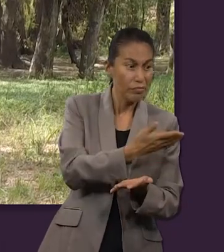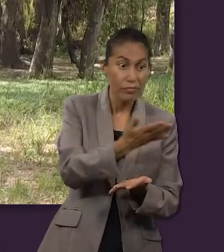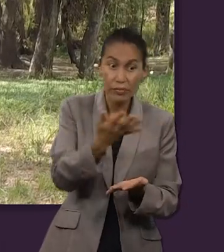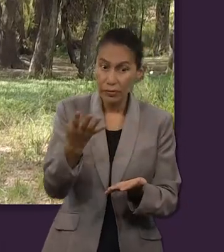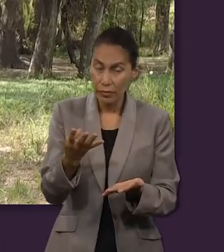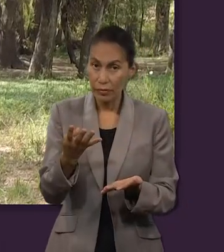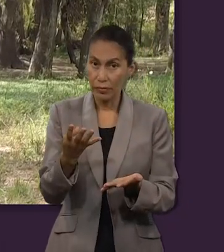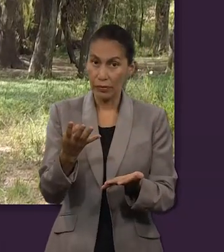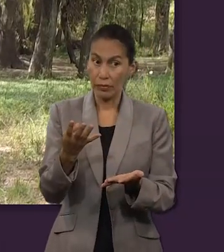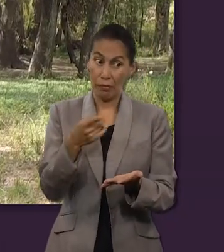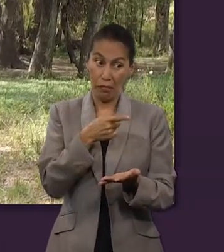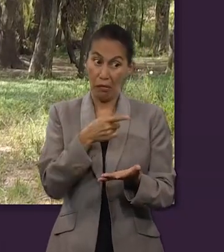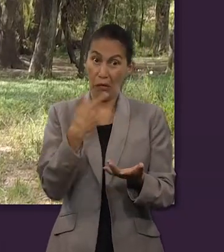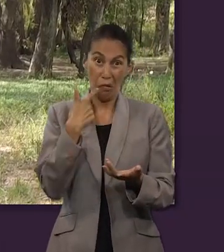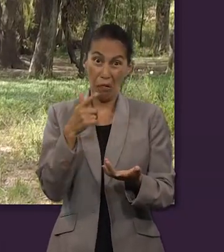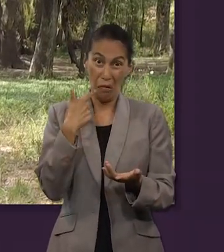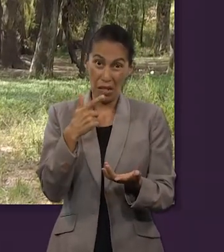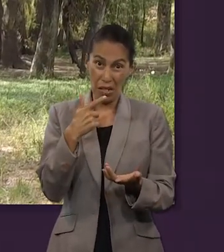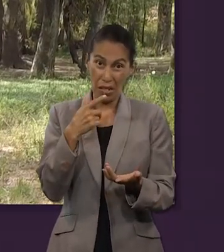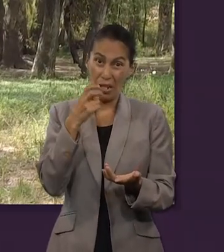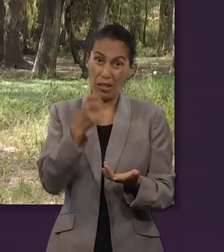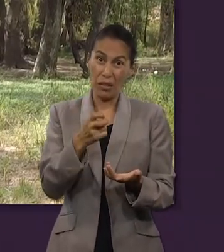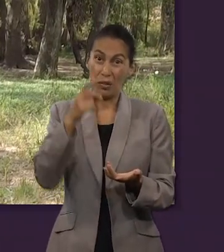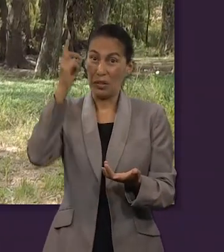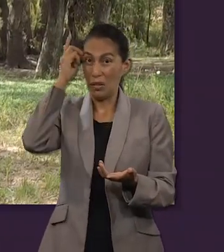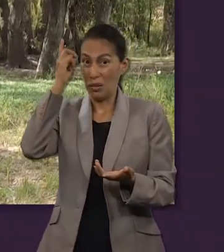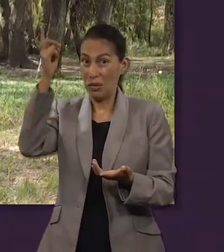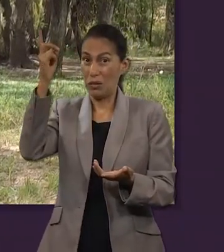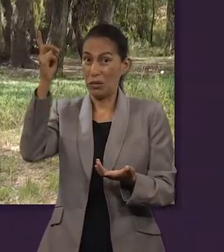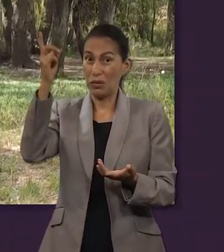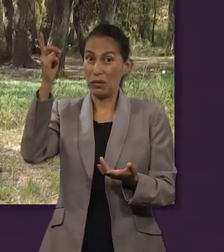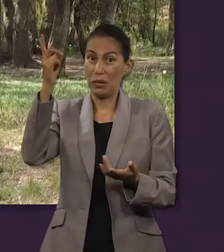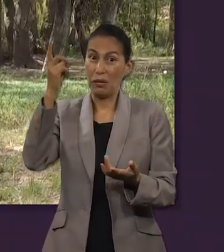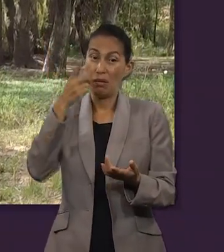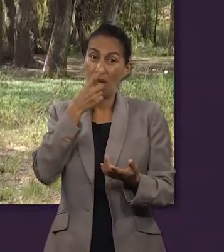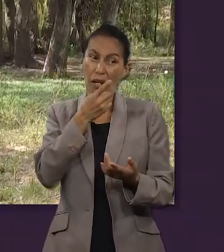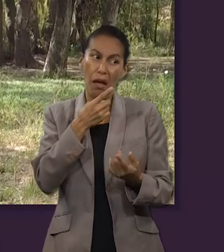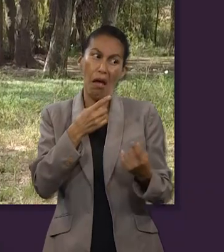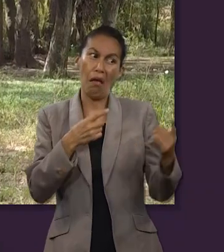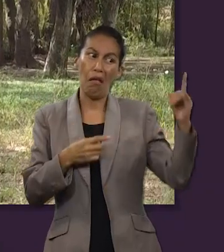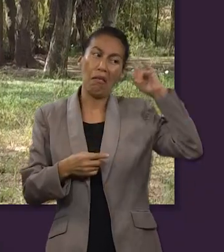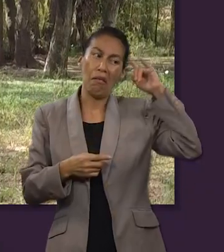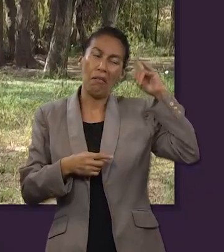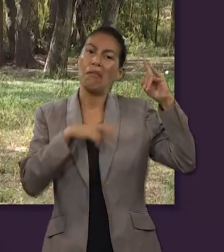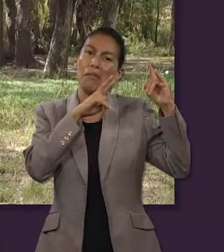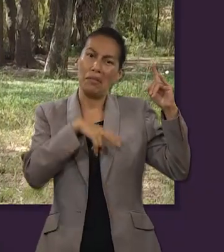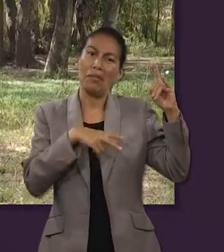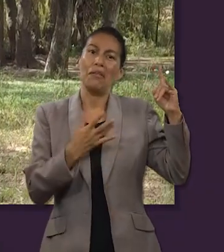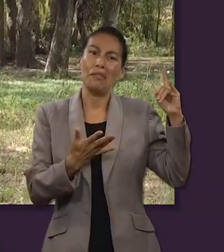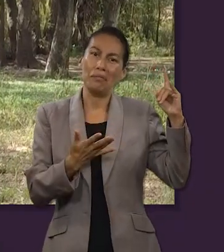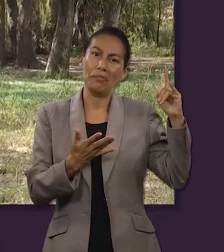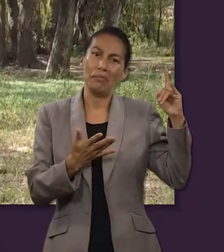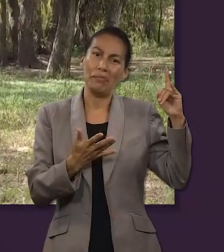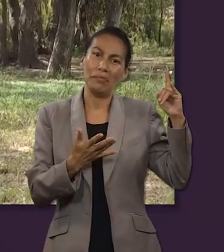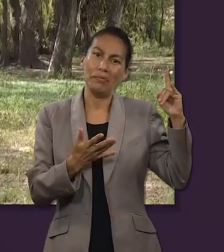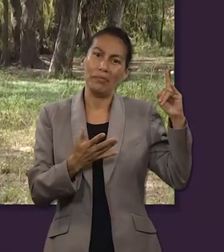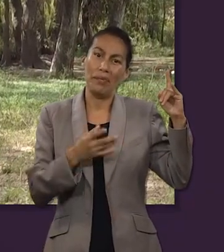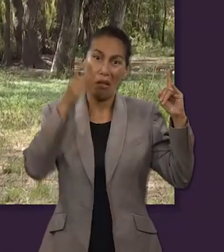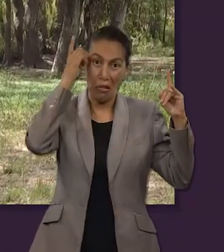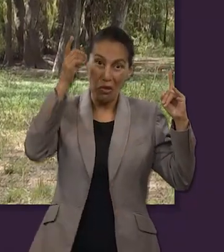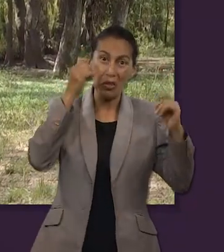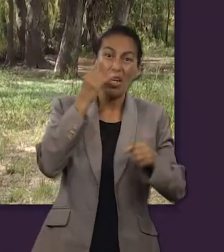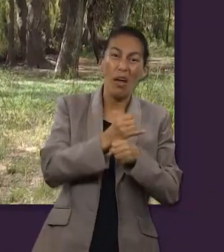a alguien a hacer algo que la persona no quiere, estaría haciéndole eco a lo que Satanás ha señalado a través de los siglos,